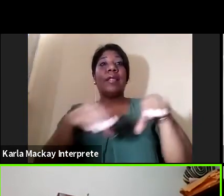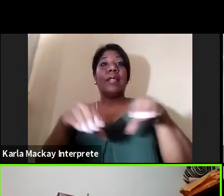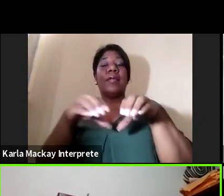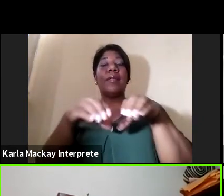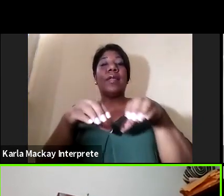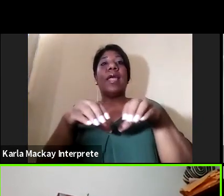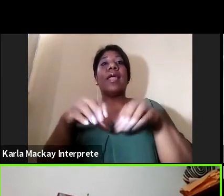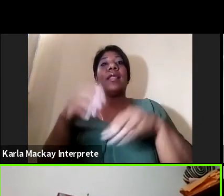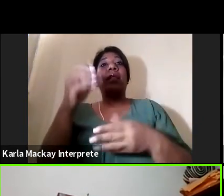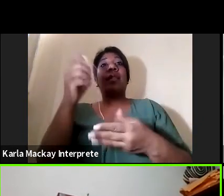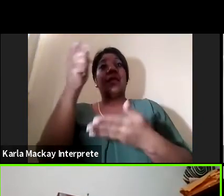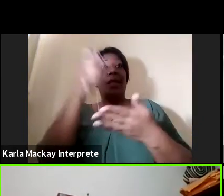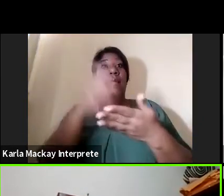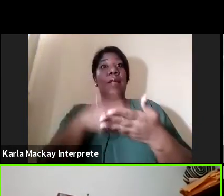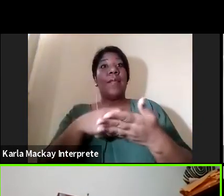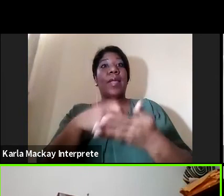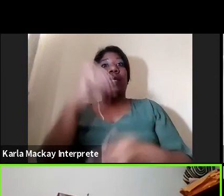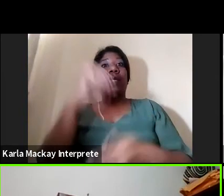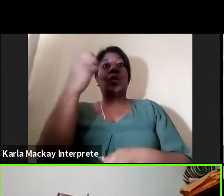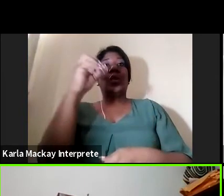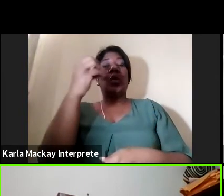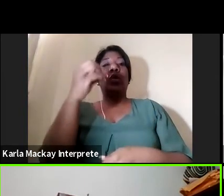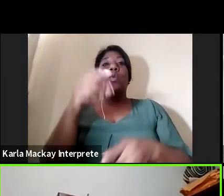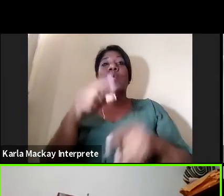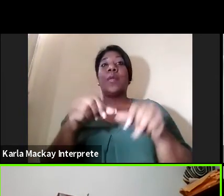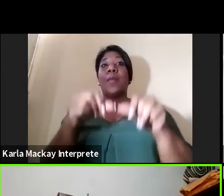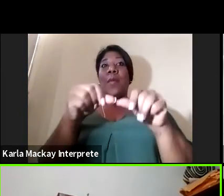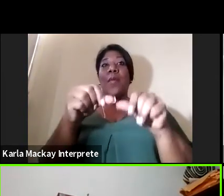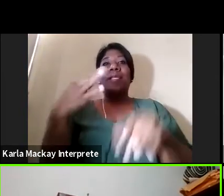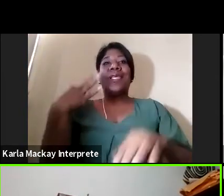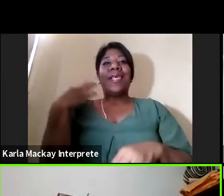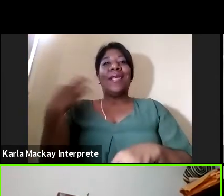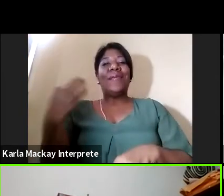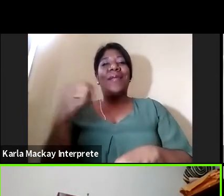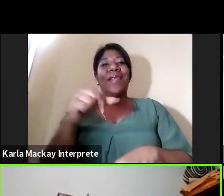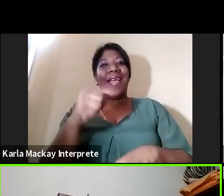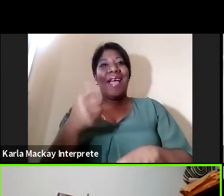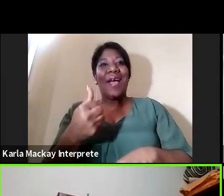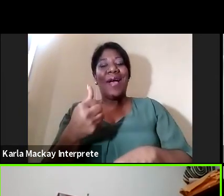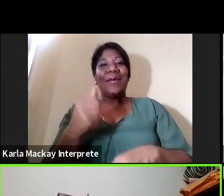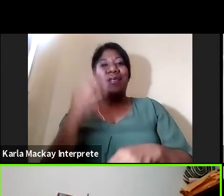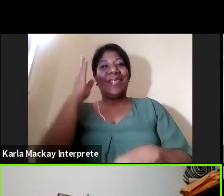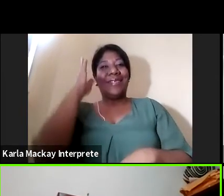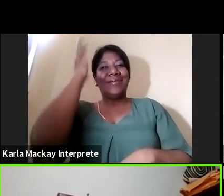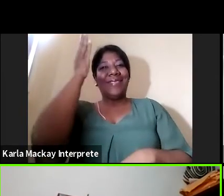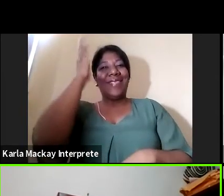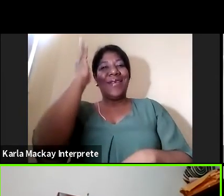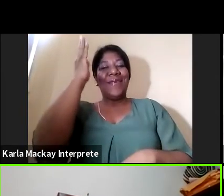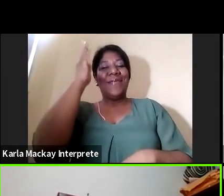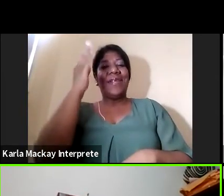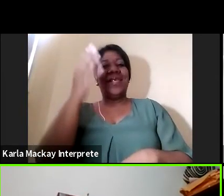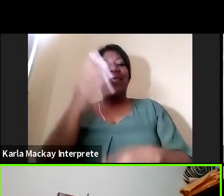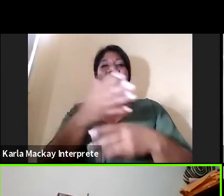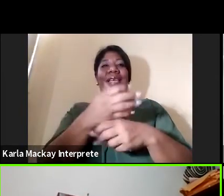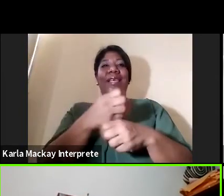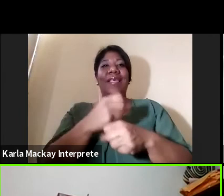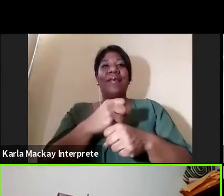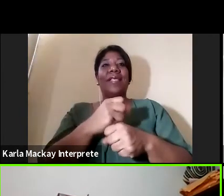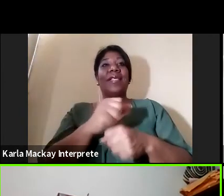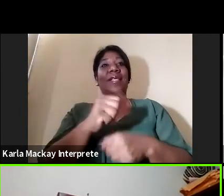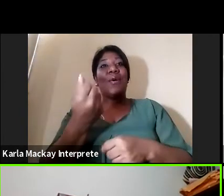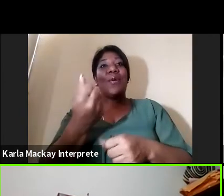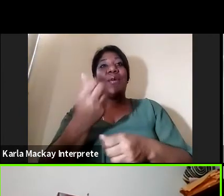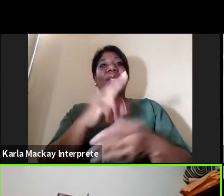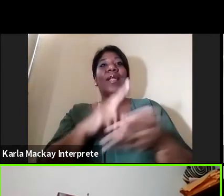y por allí le estaremos invitando pues a las otras conferencias que programarán las otras universidades